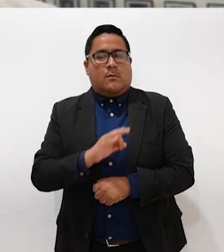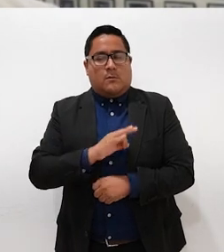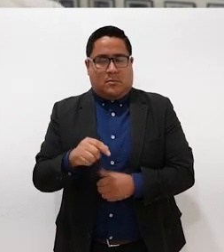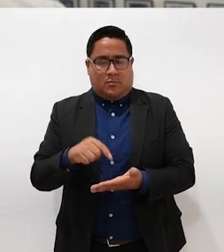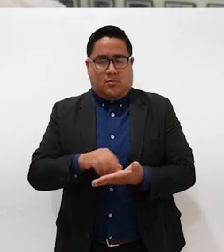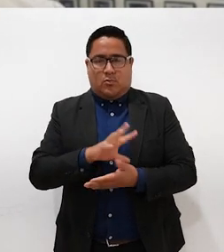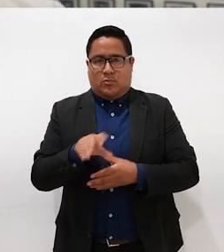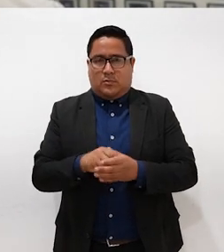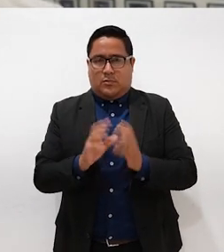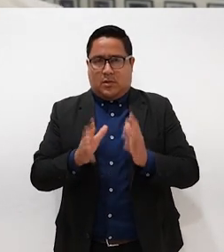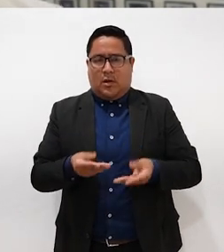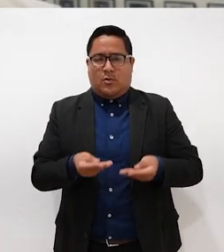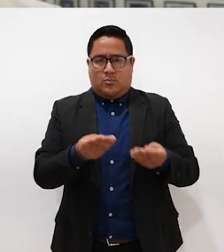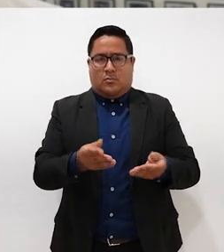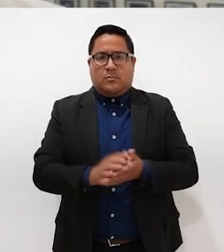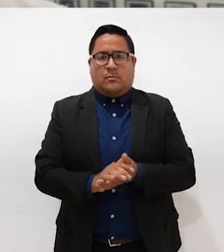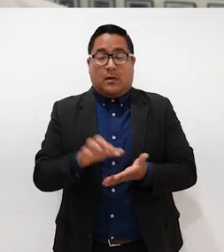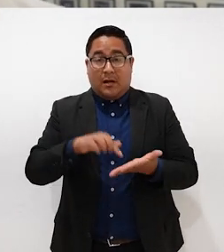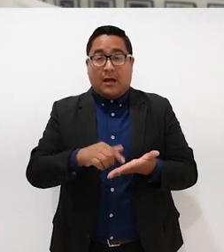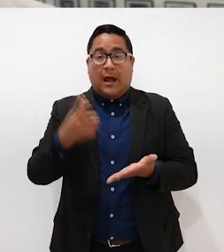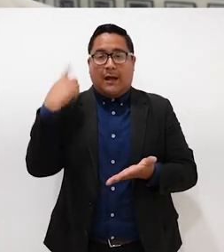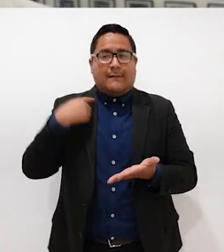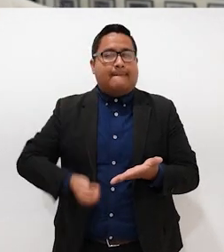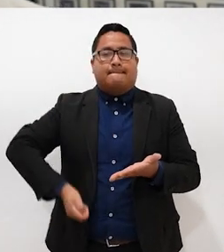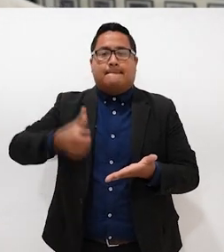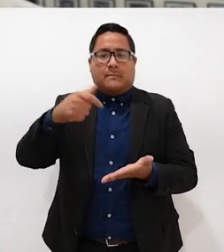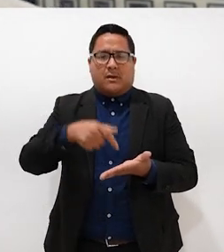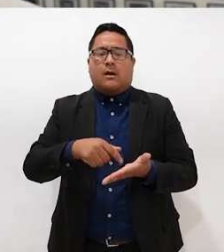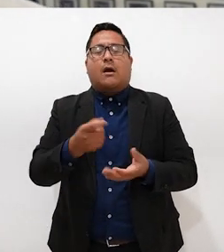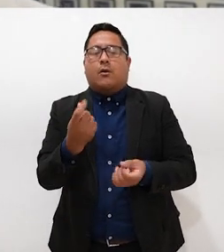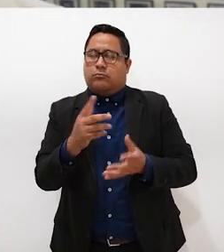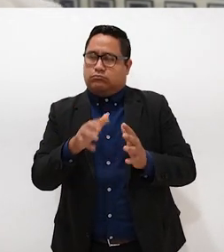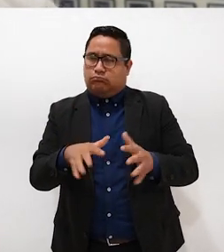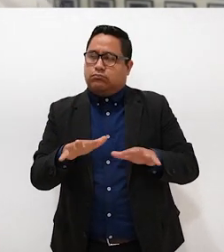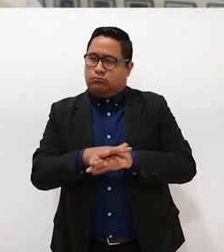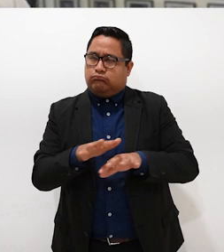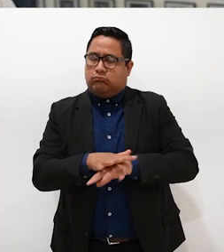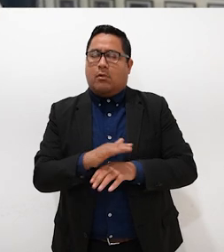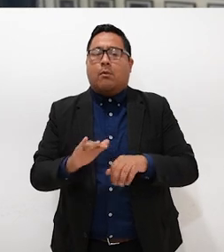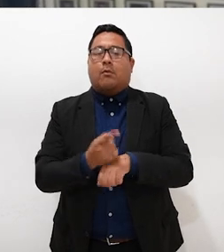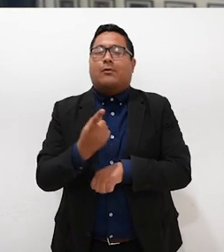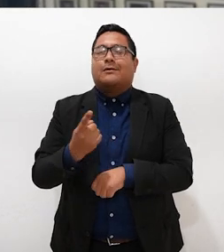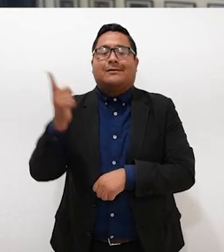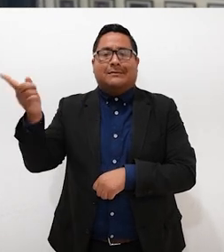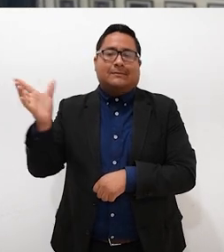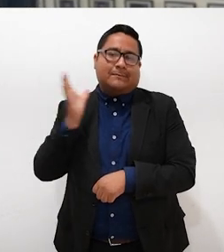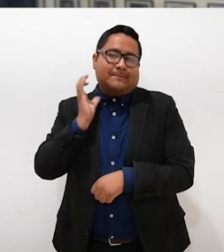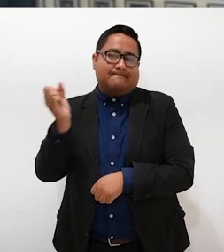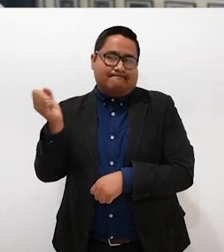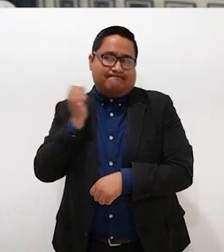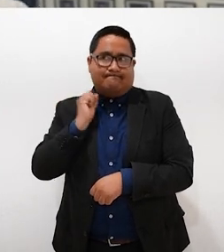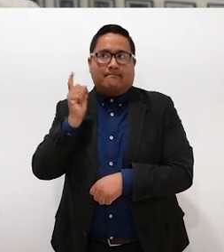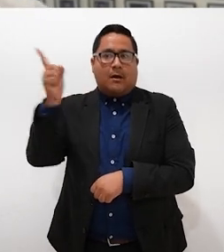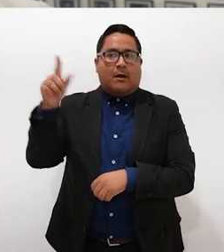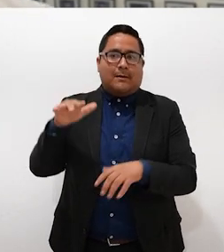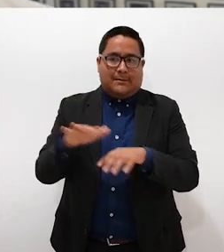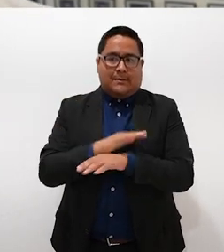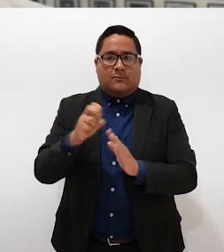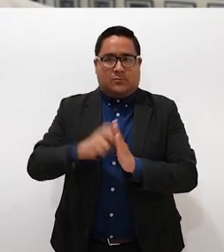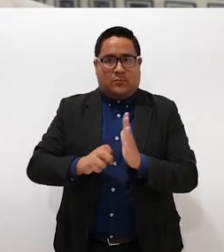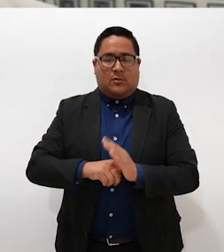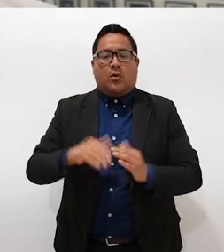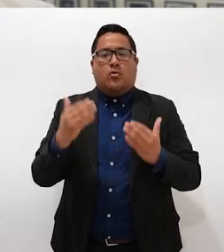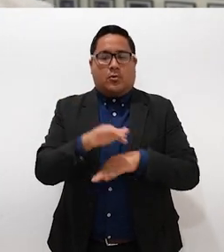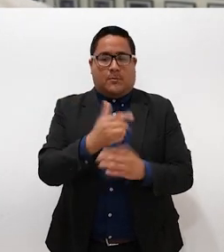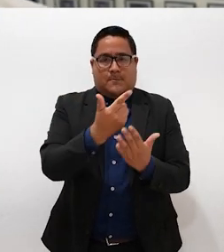pudiéramos tener. Va a tener algunas variantes a como inicialmente se había planteado en términos de lo que aprobó el Senado de la República sobre el